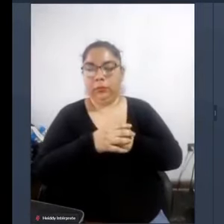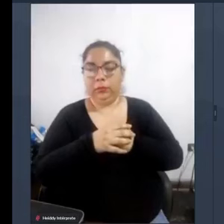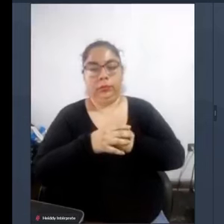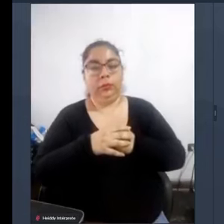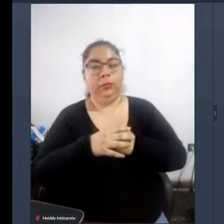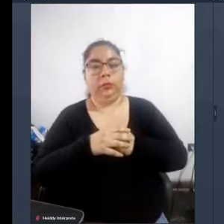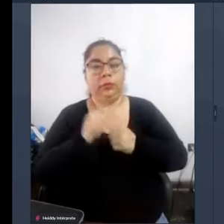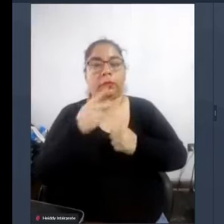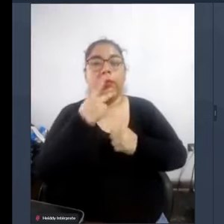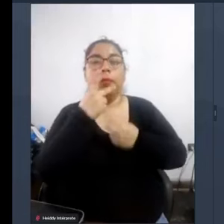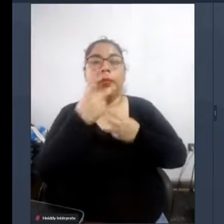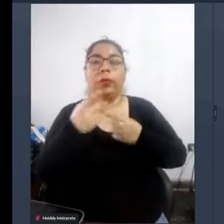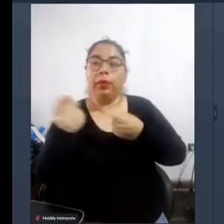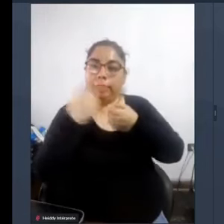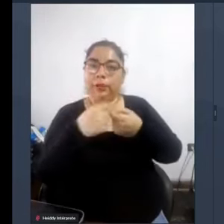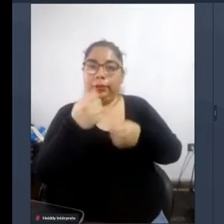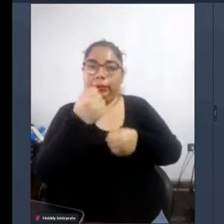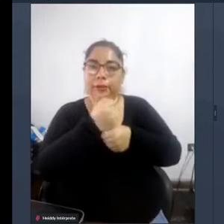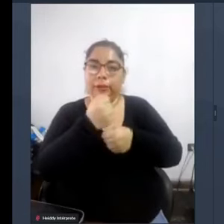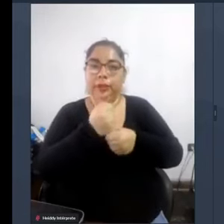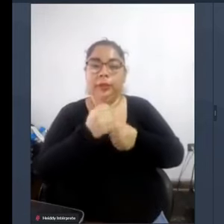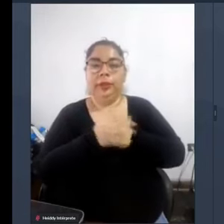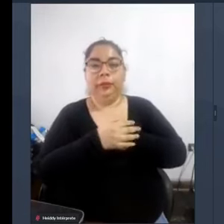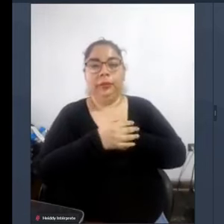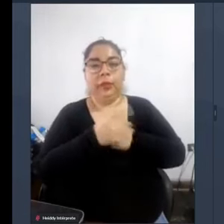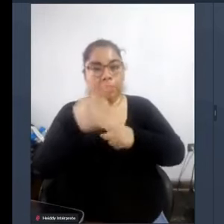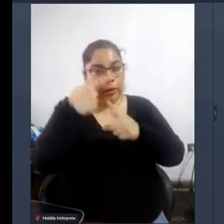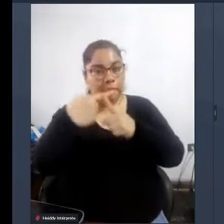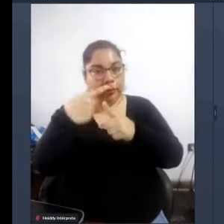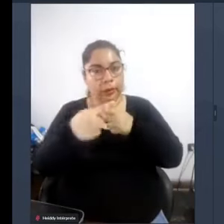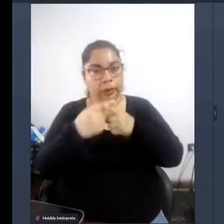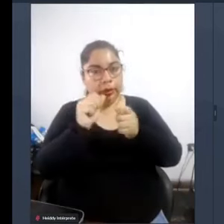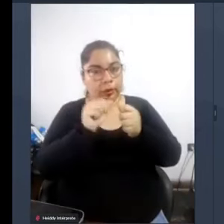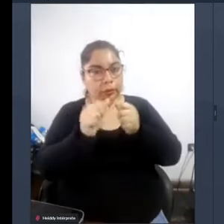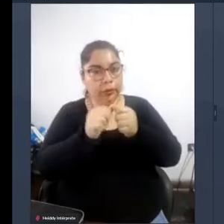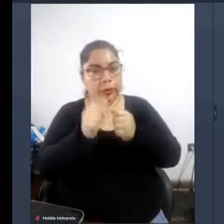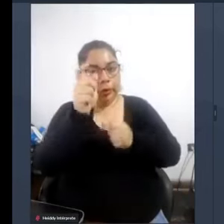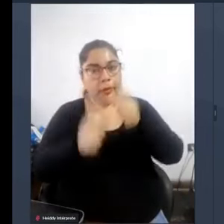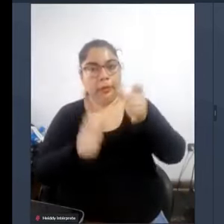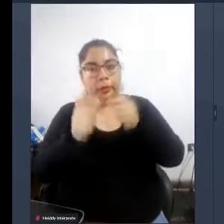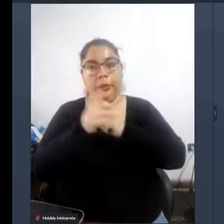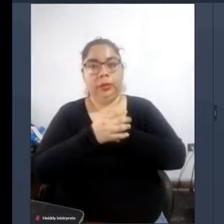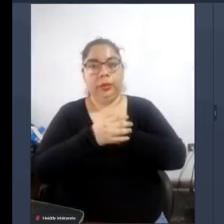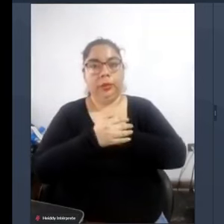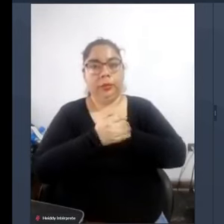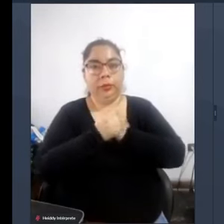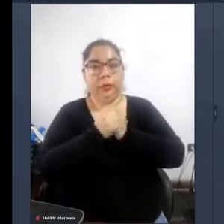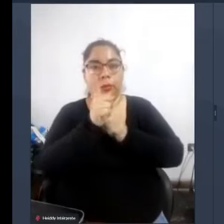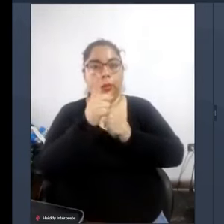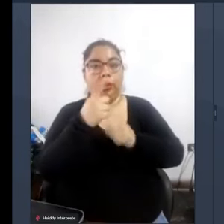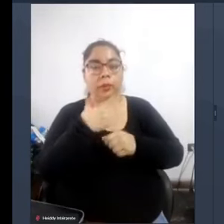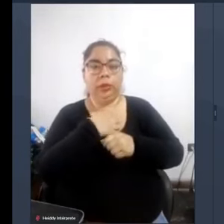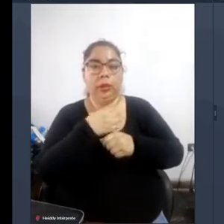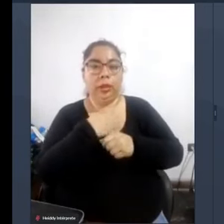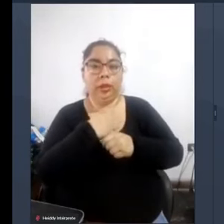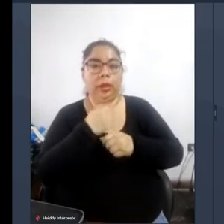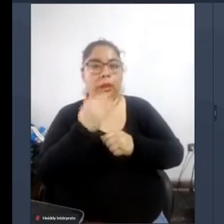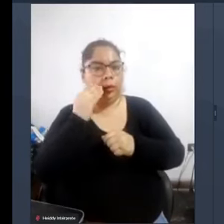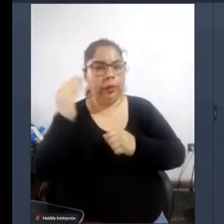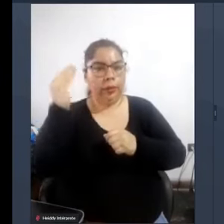ingresos al ser más el número de personas en la ciudad de una edad adulta o edad mayor